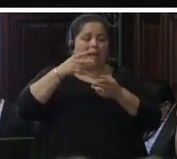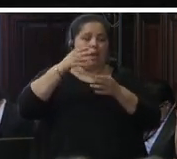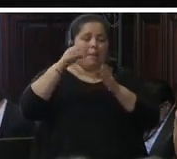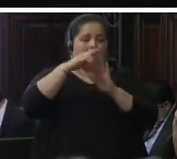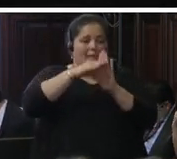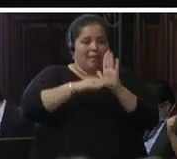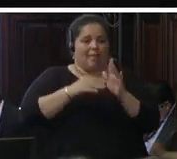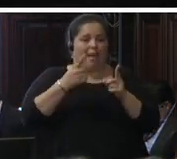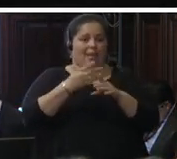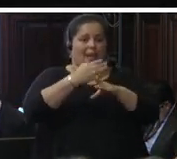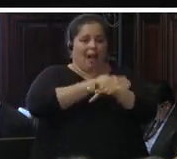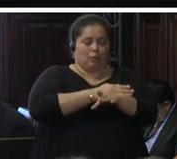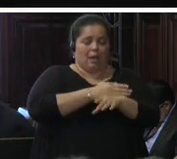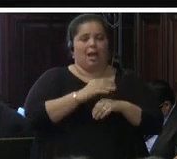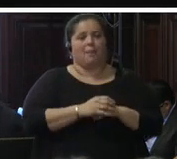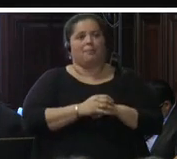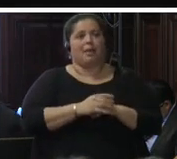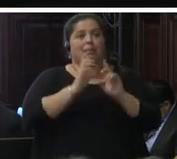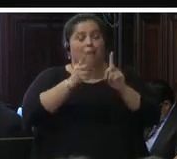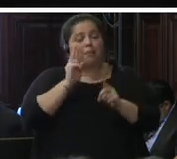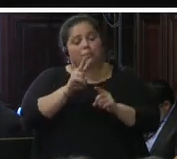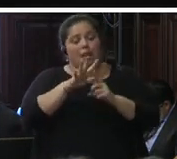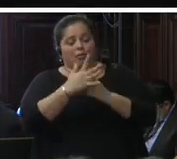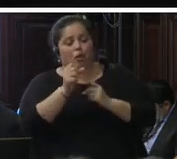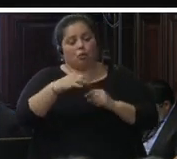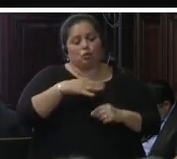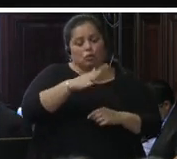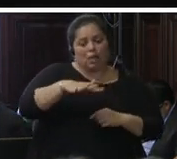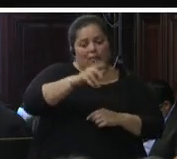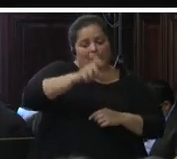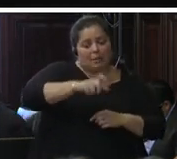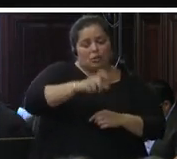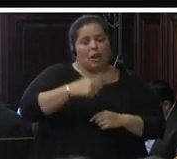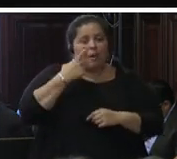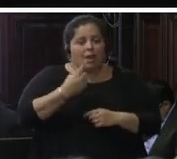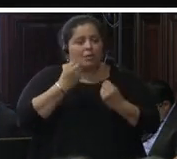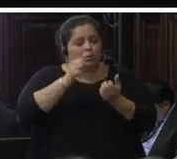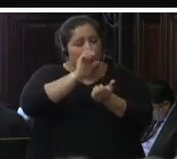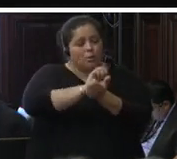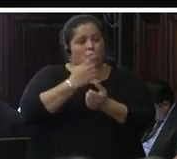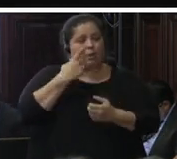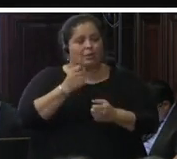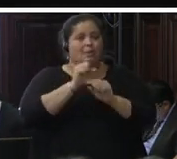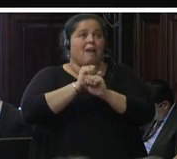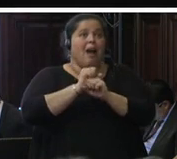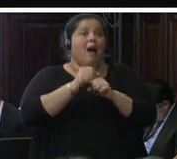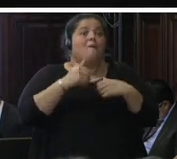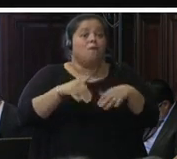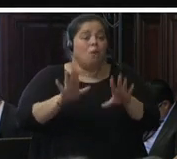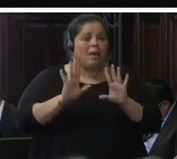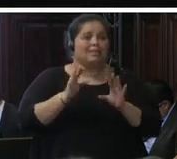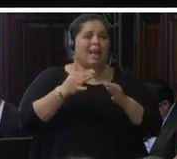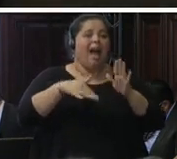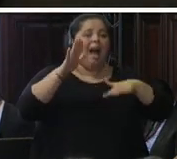consideración a la persona y su entorno social para que la prisión preventiva fuese excepción y no la